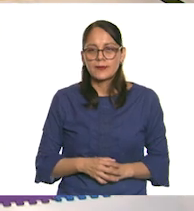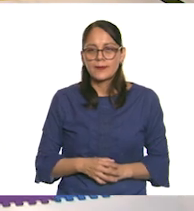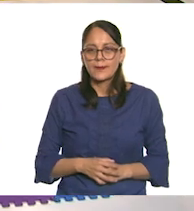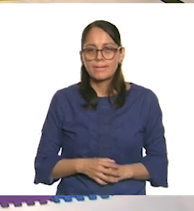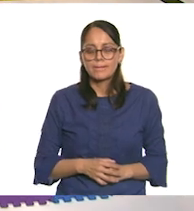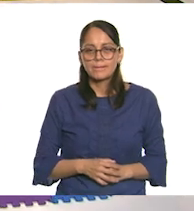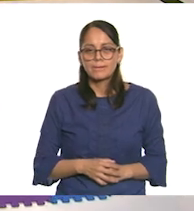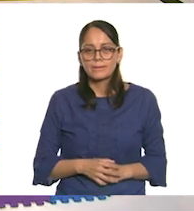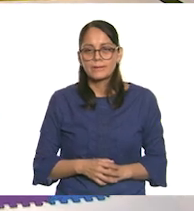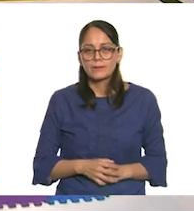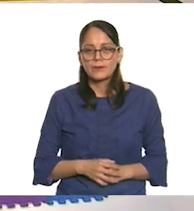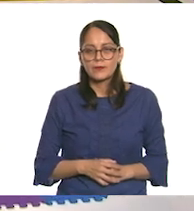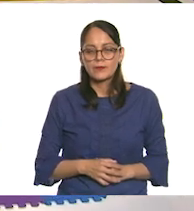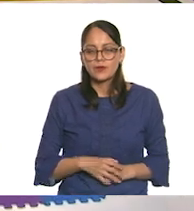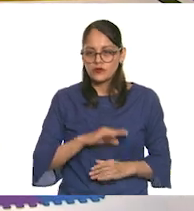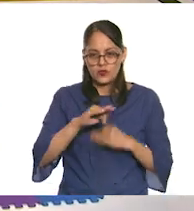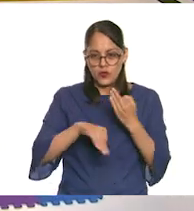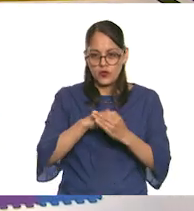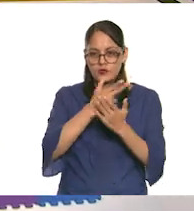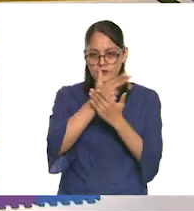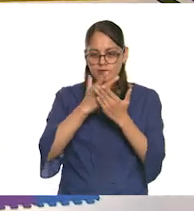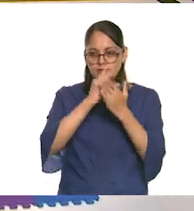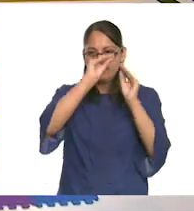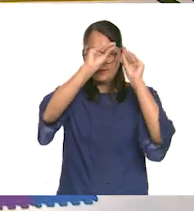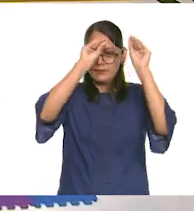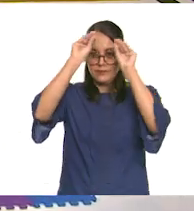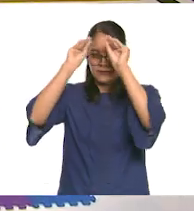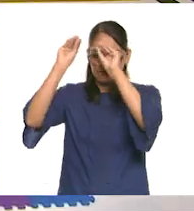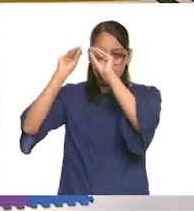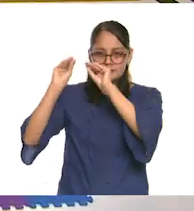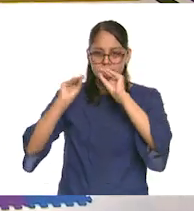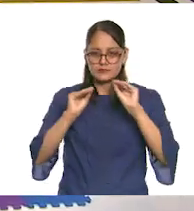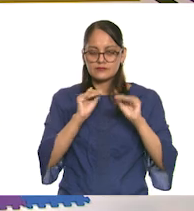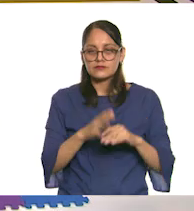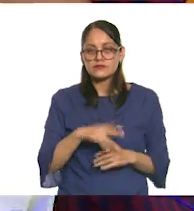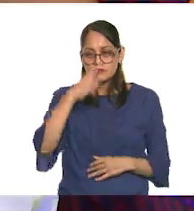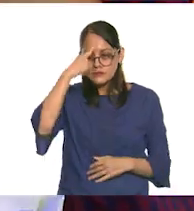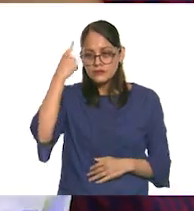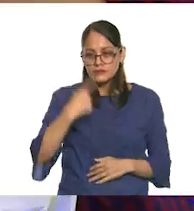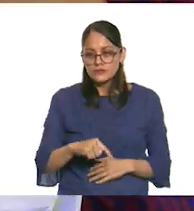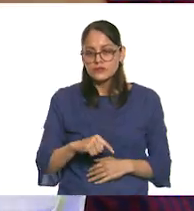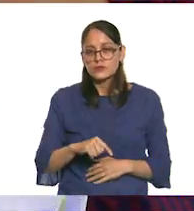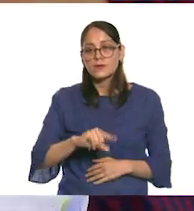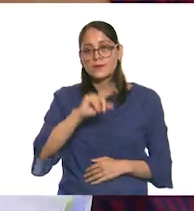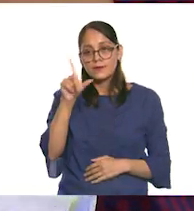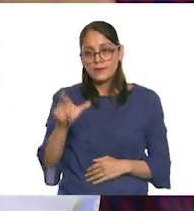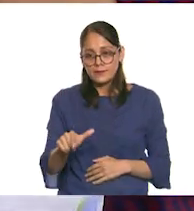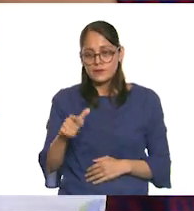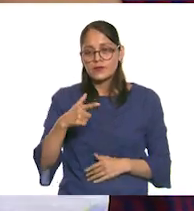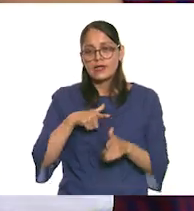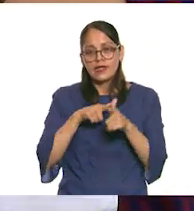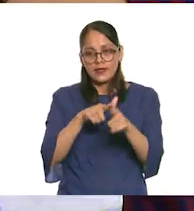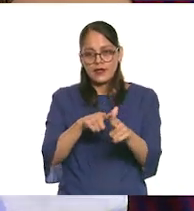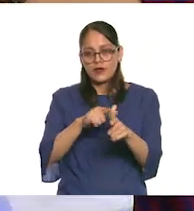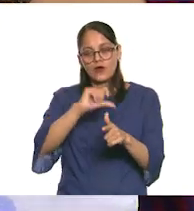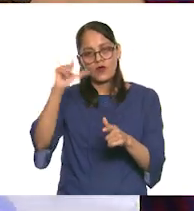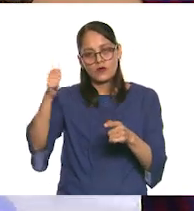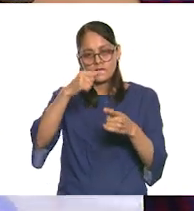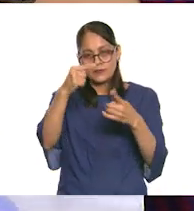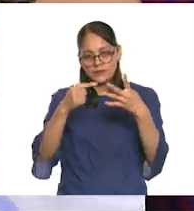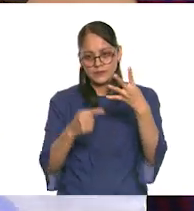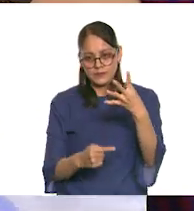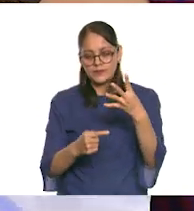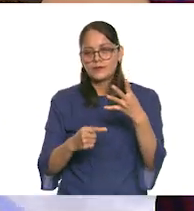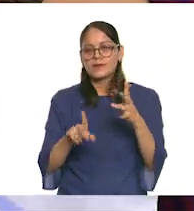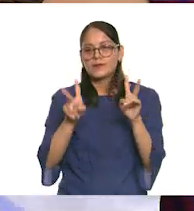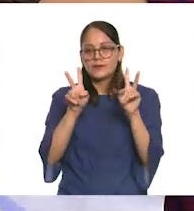Vamos a ir poniendo todos nuestros dibujitos para pasar a nuestro siguiente elemento de